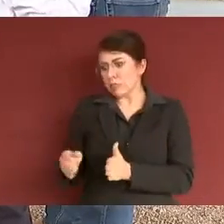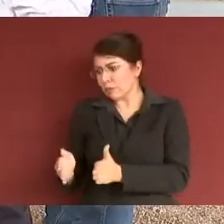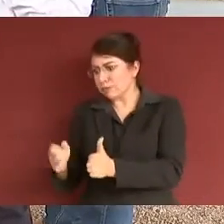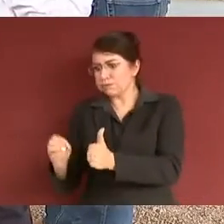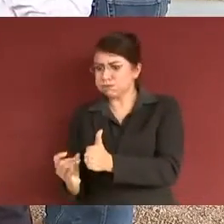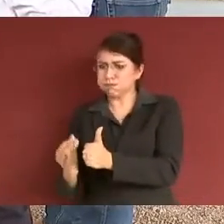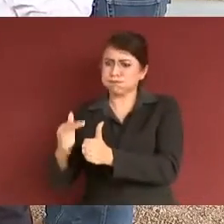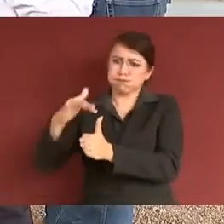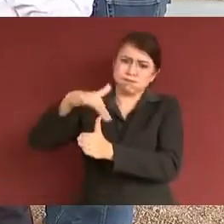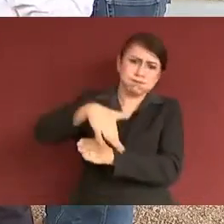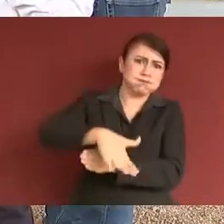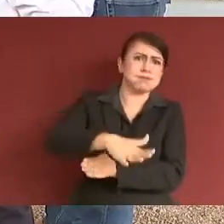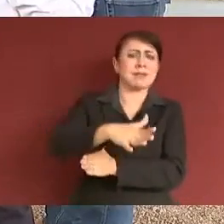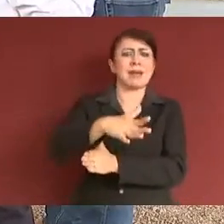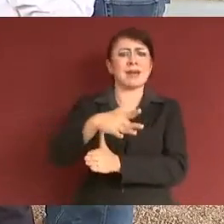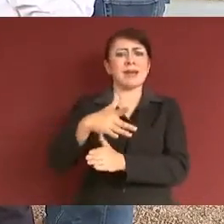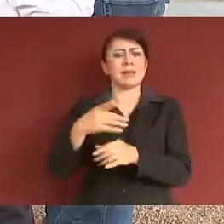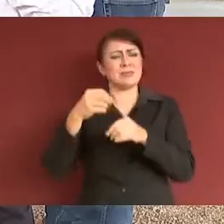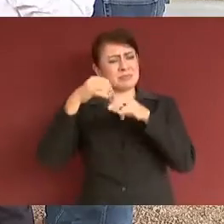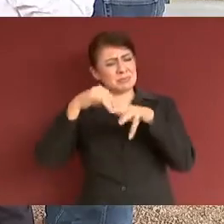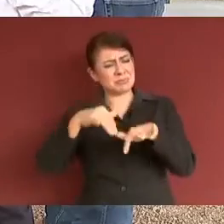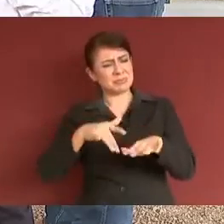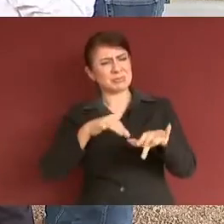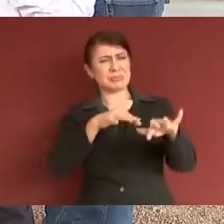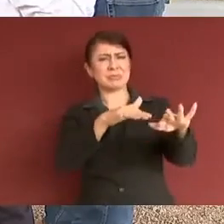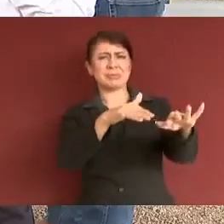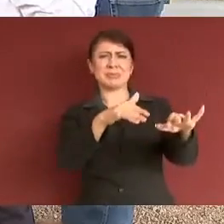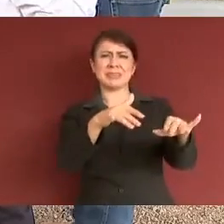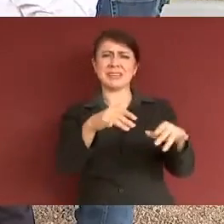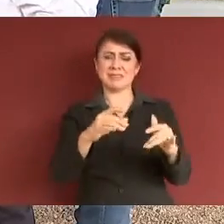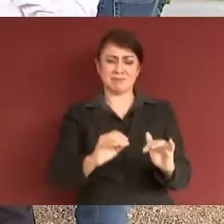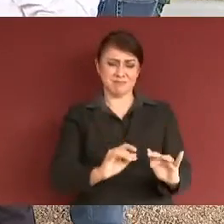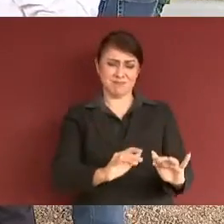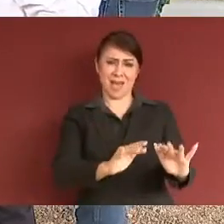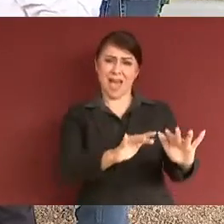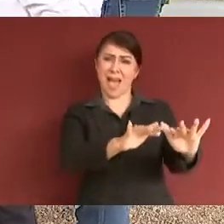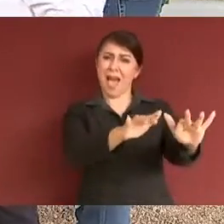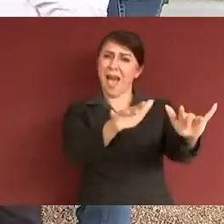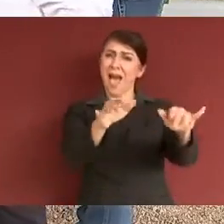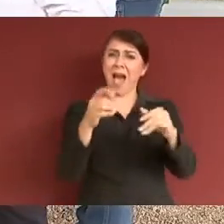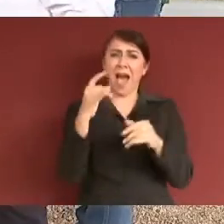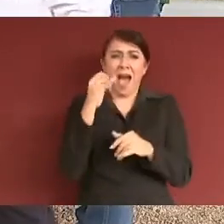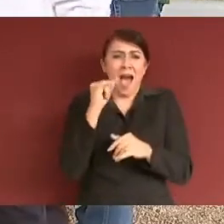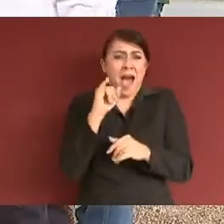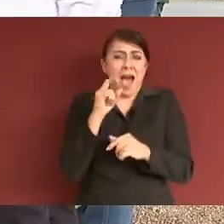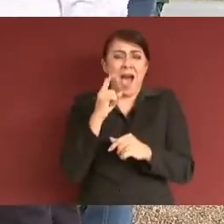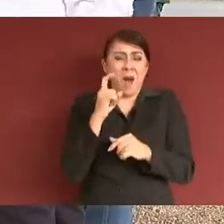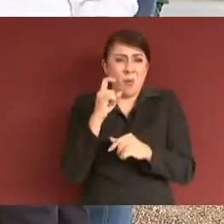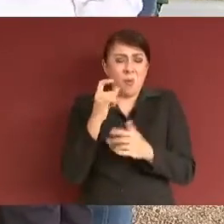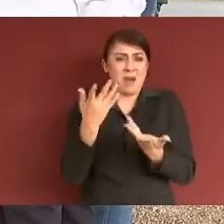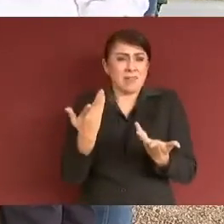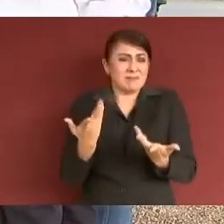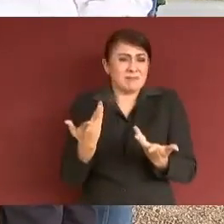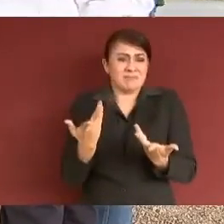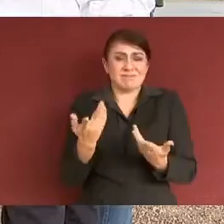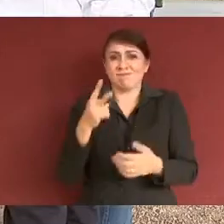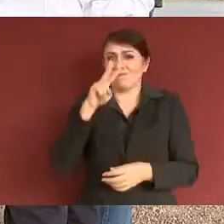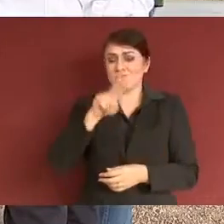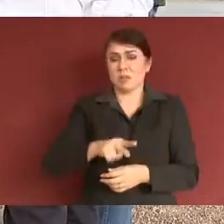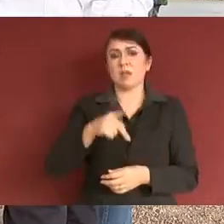un… por el COVID no hubo prácticamente tiempo que estuviéramos fuera. Pero además